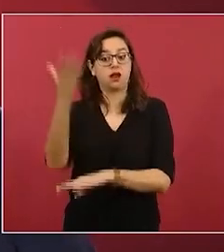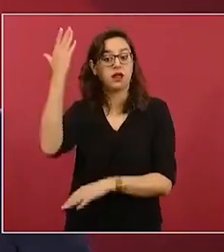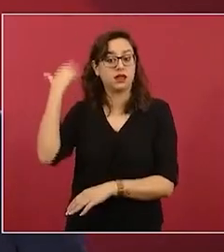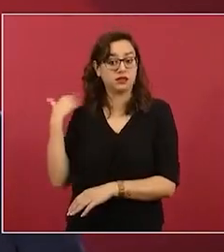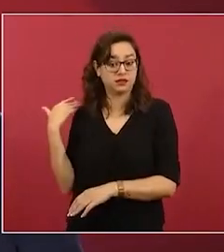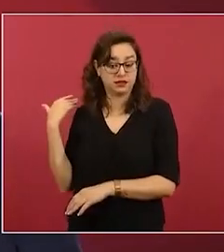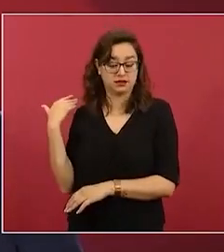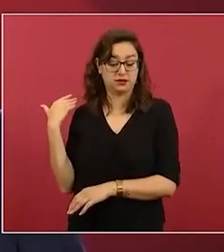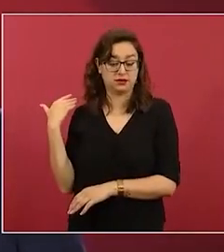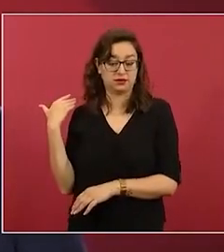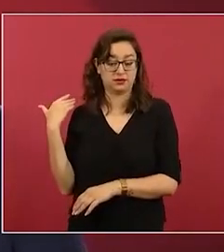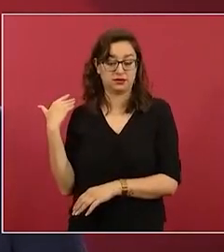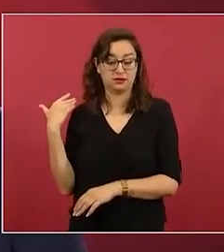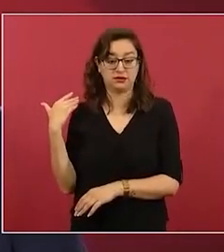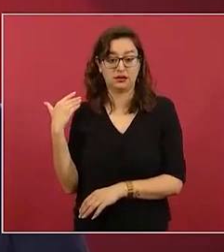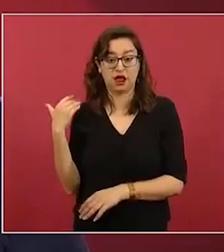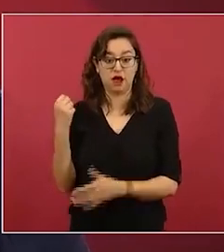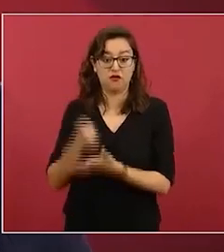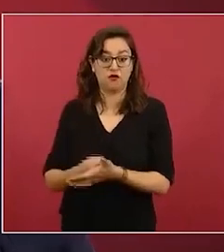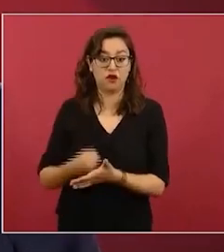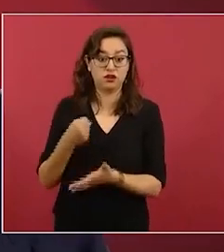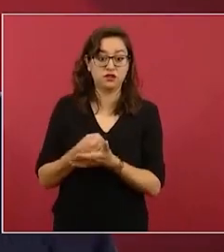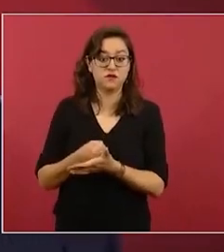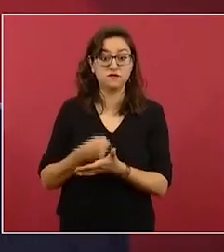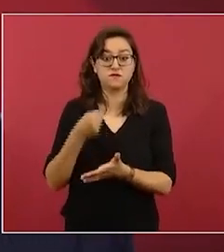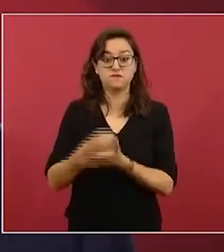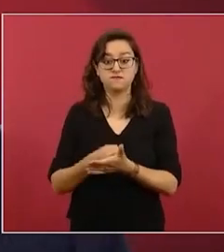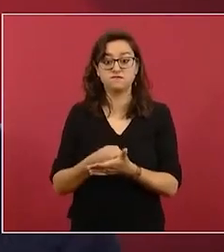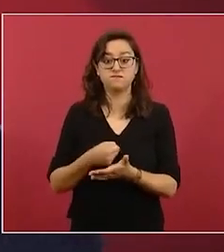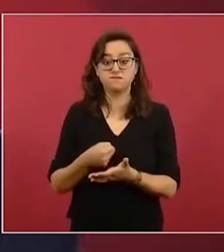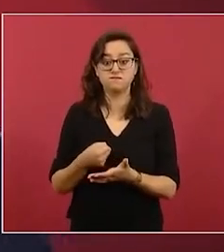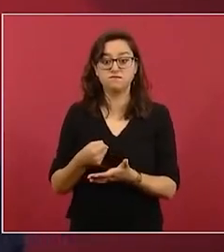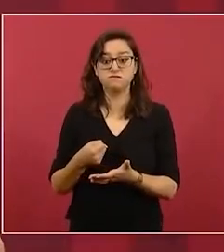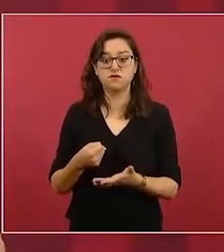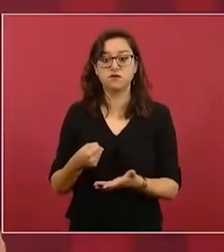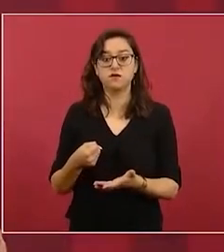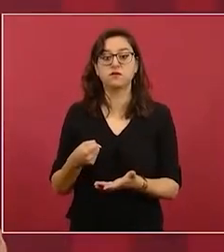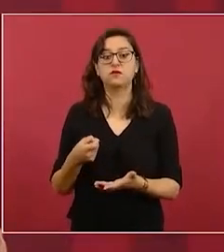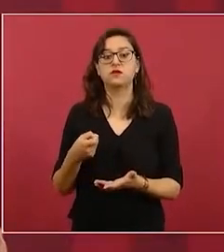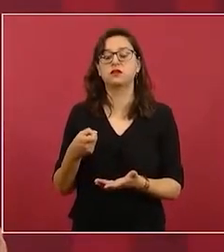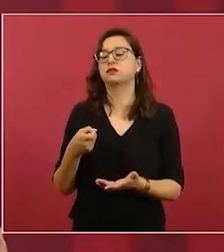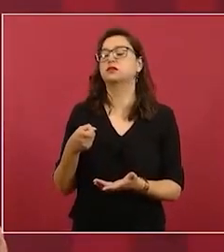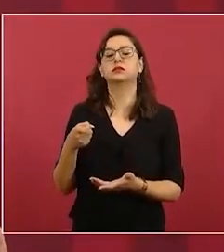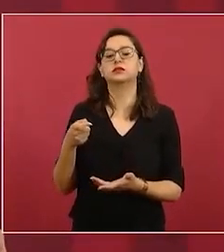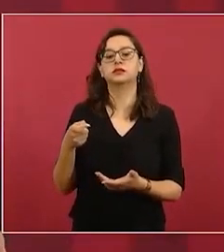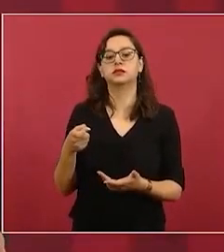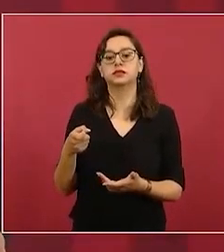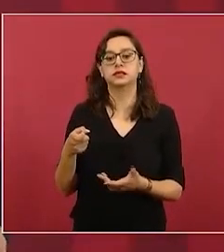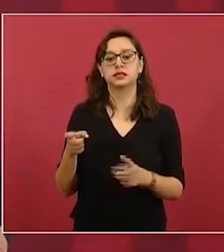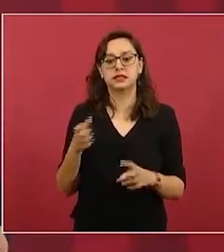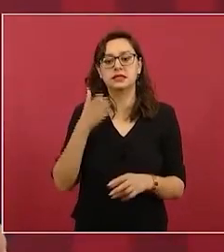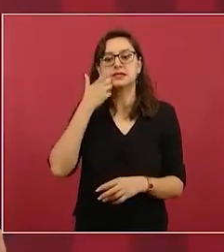están queriendo hablando en términos de trenes